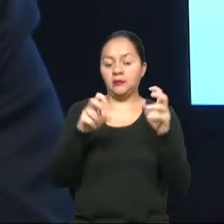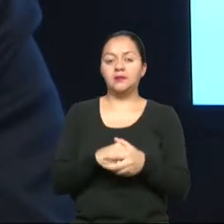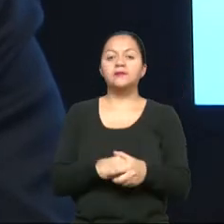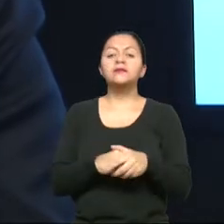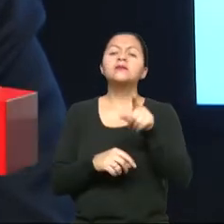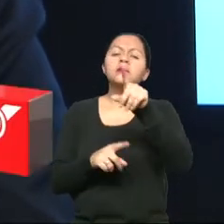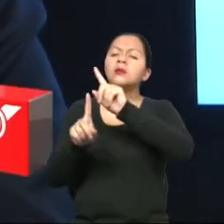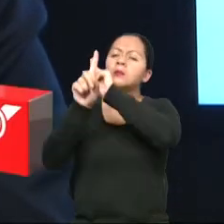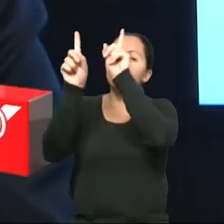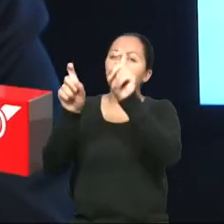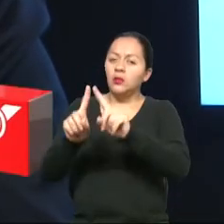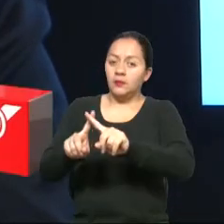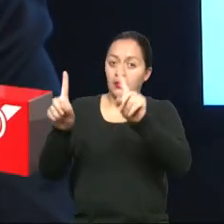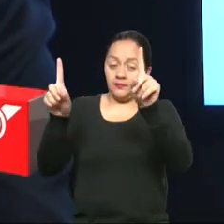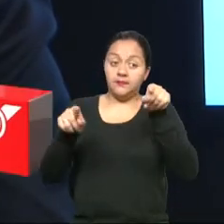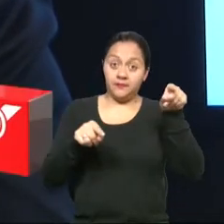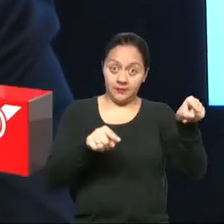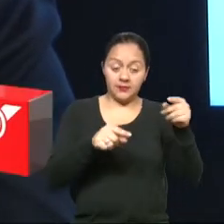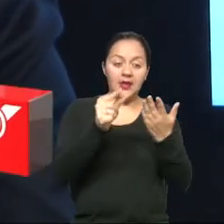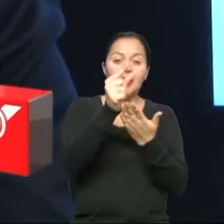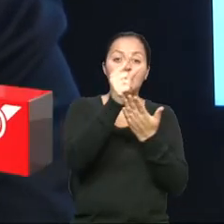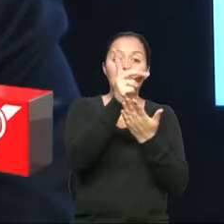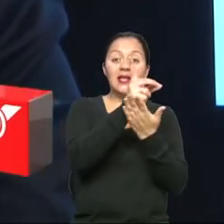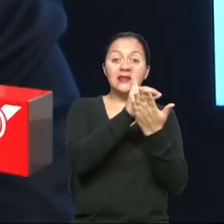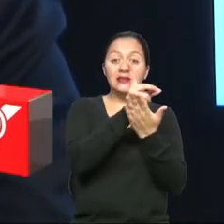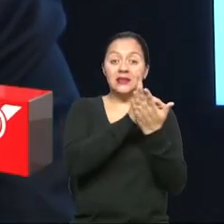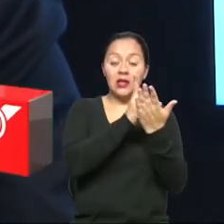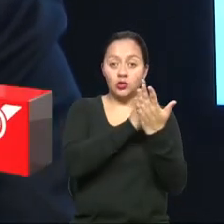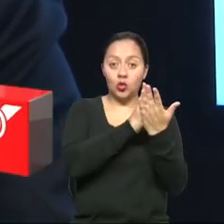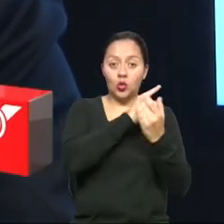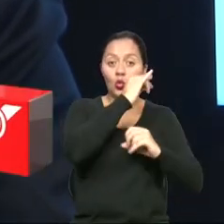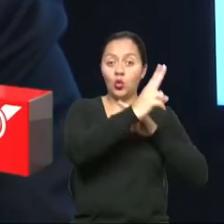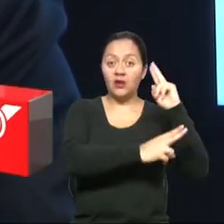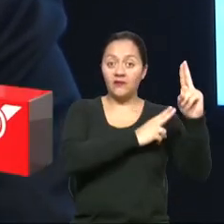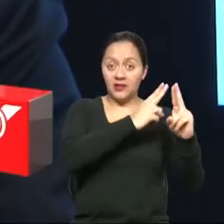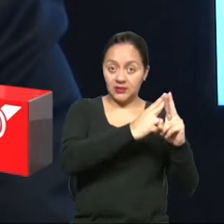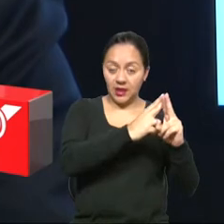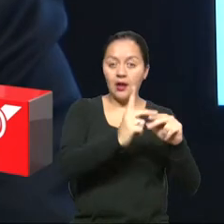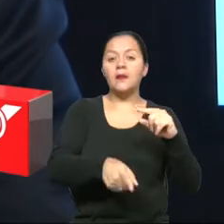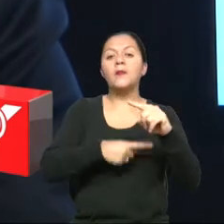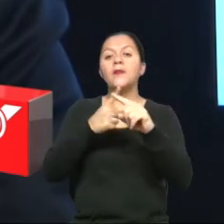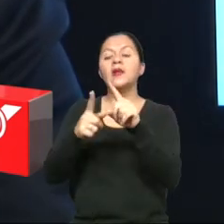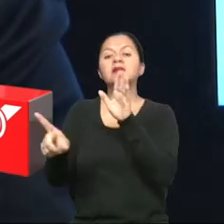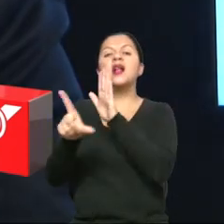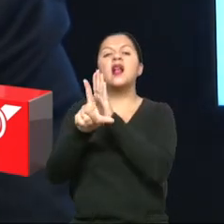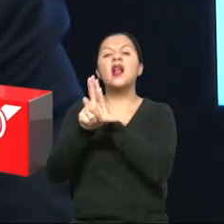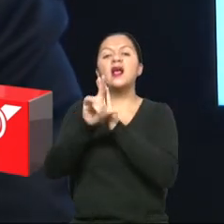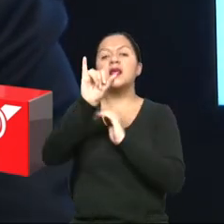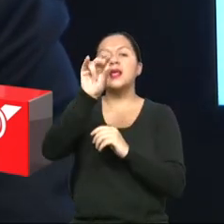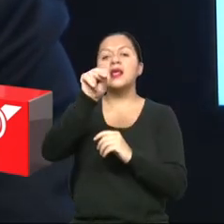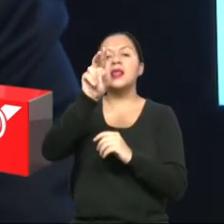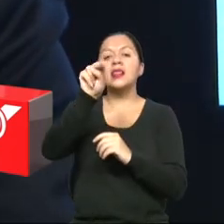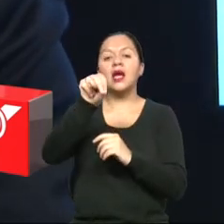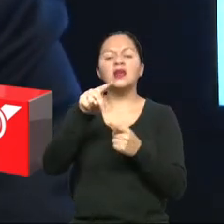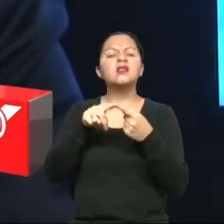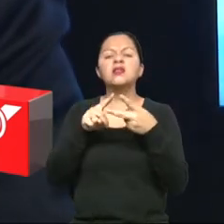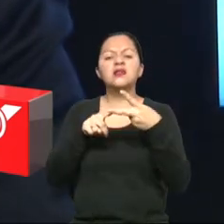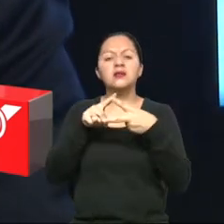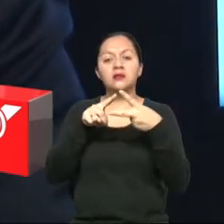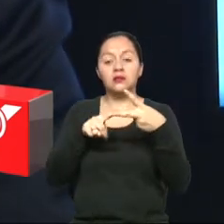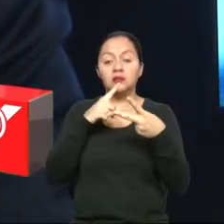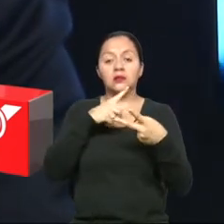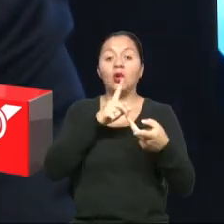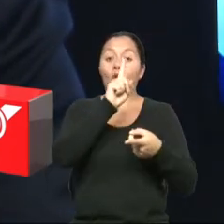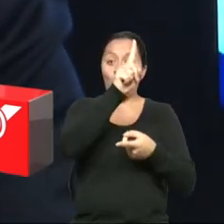entre las normas de diseño universal y las normas que emite el INE? Tú me puntualizas, adoptamos y otras